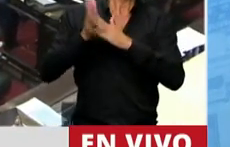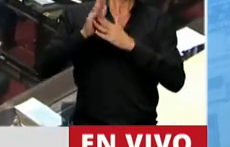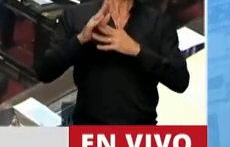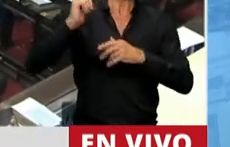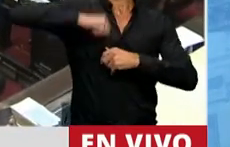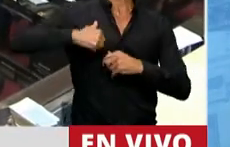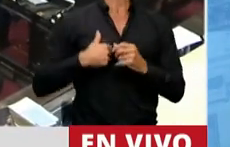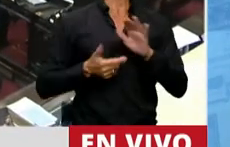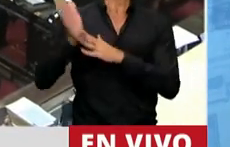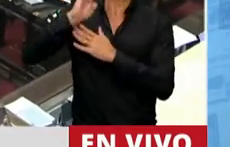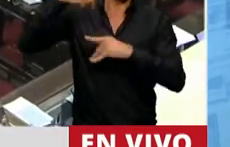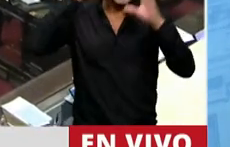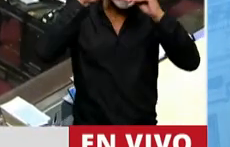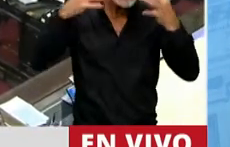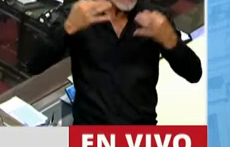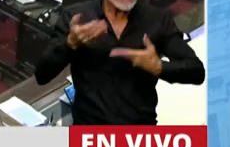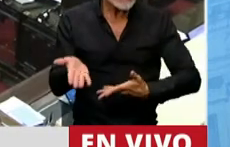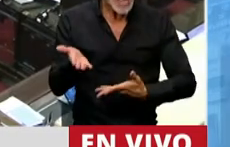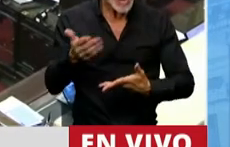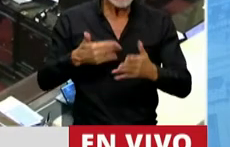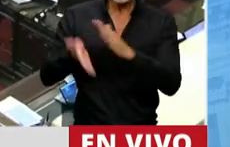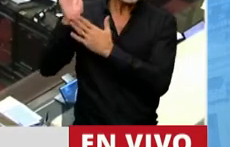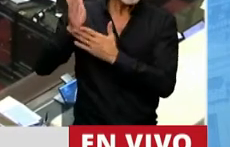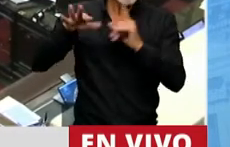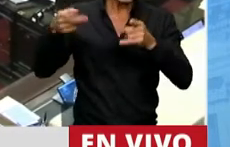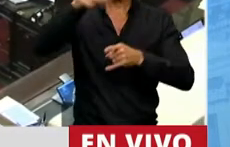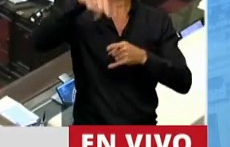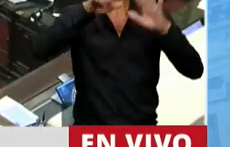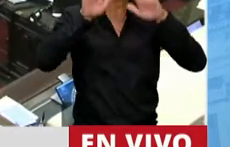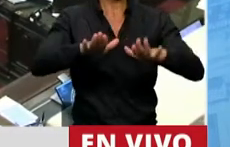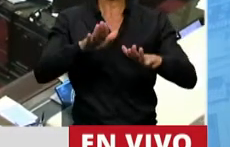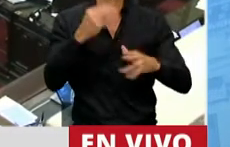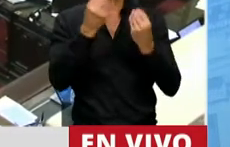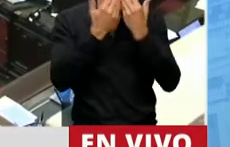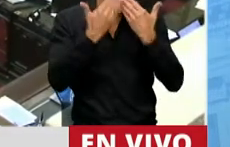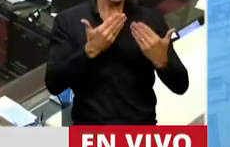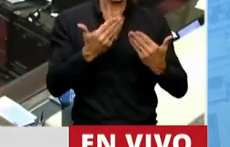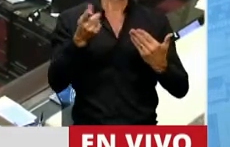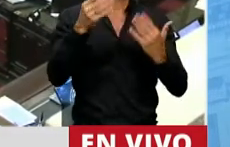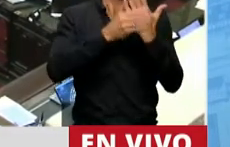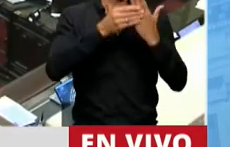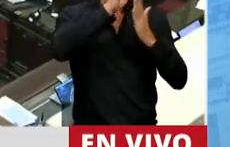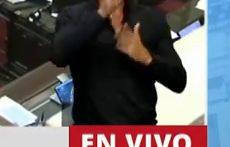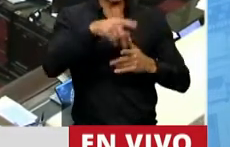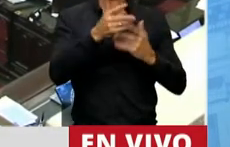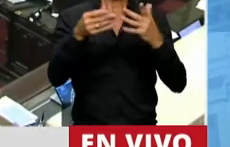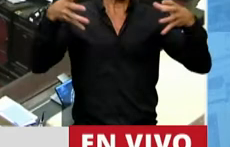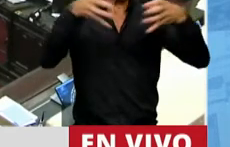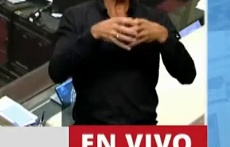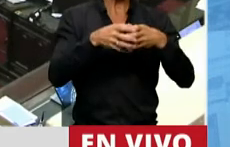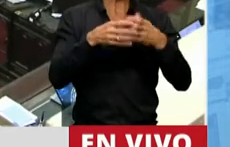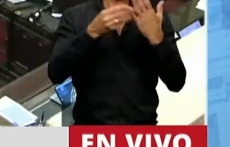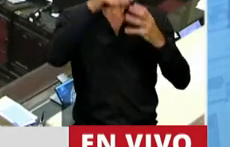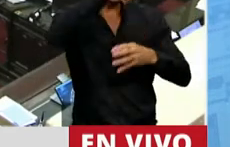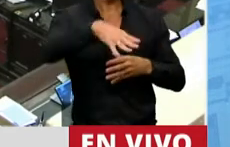carteras en una noche tan especial. Así que muchísimas gracias por estar presentes, muchísimas gracias al Ministro, a su equipo por